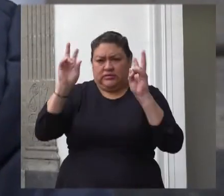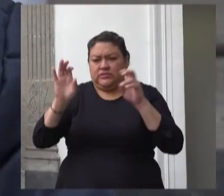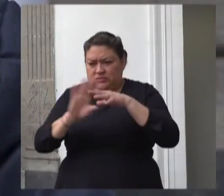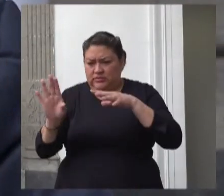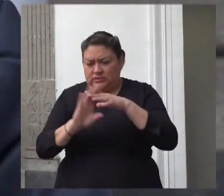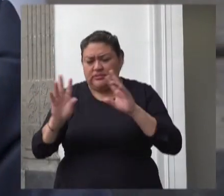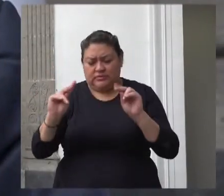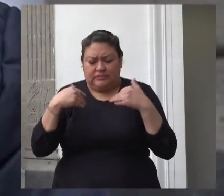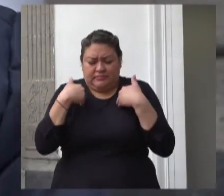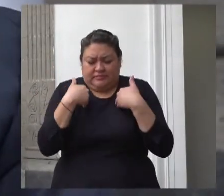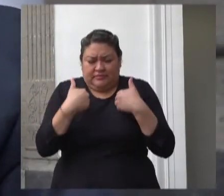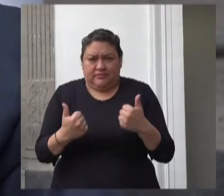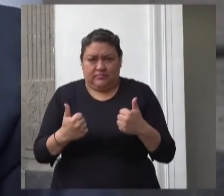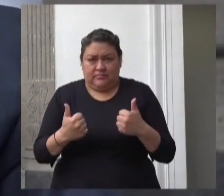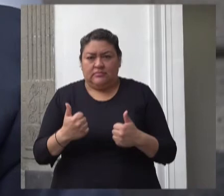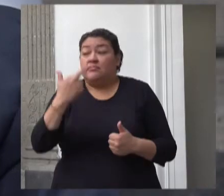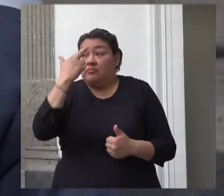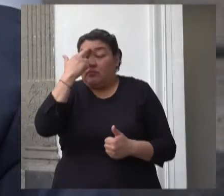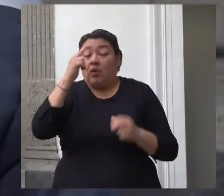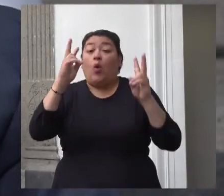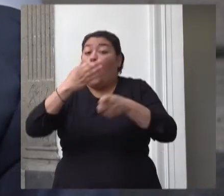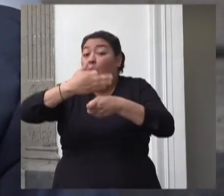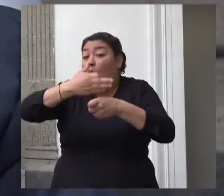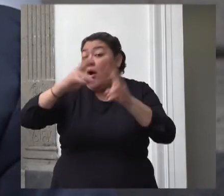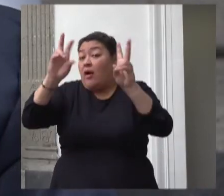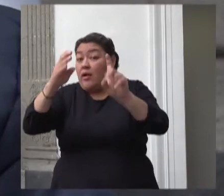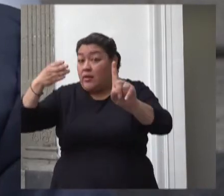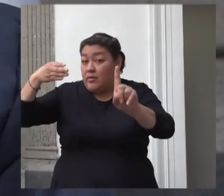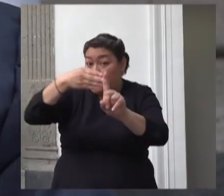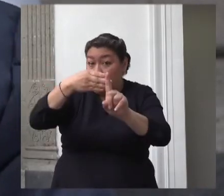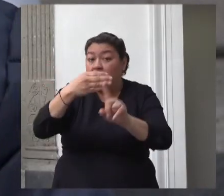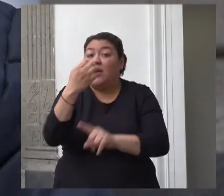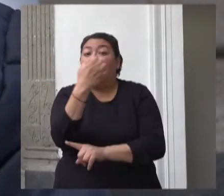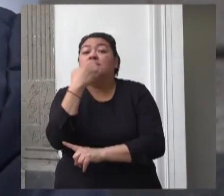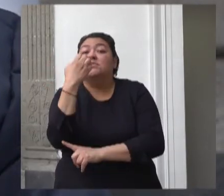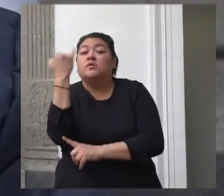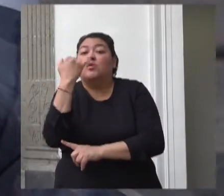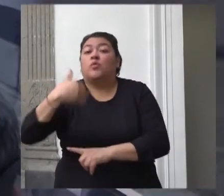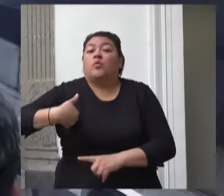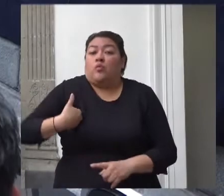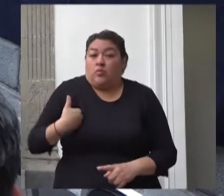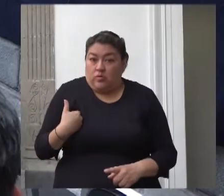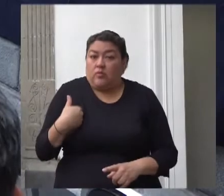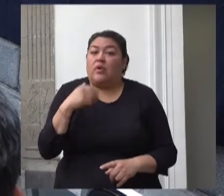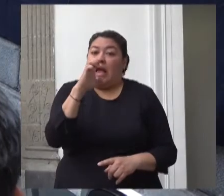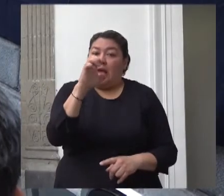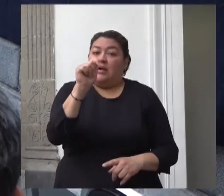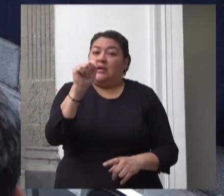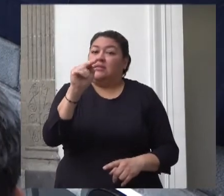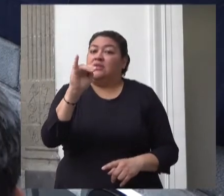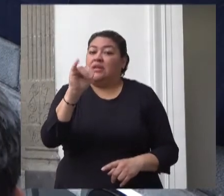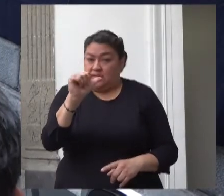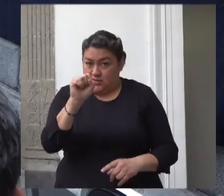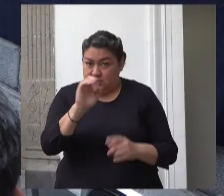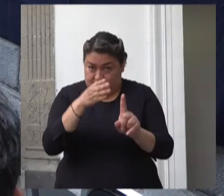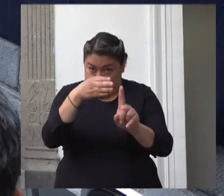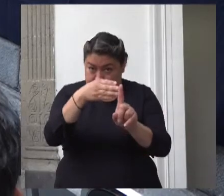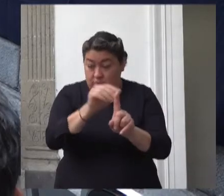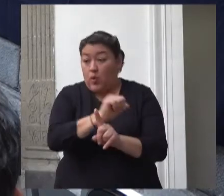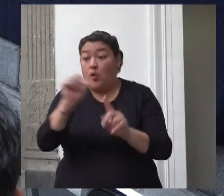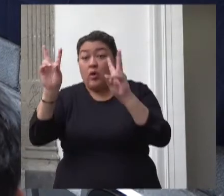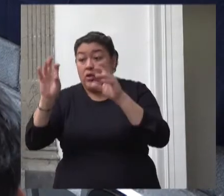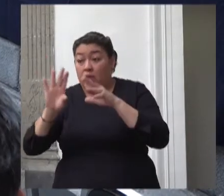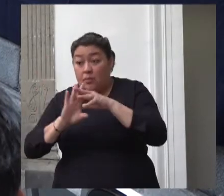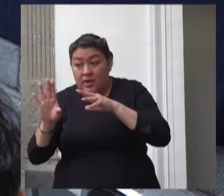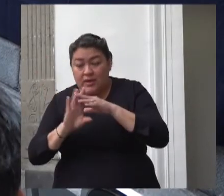el tema es programa de estancias infantiles los posicionamientos en relación con el tema migratorio